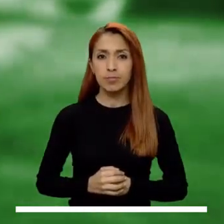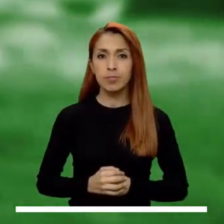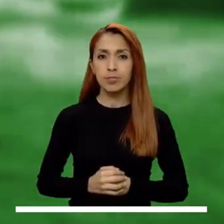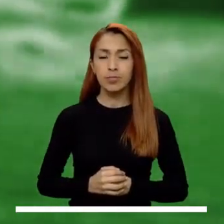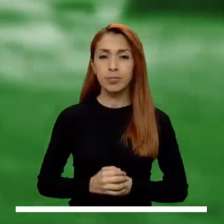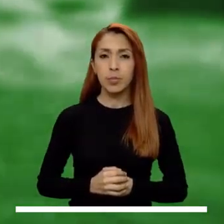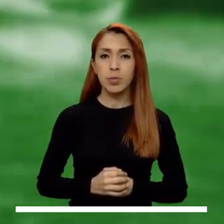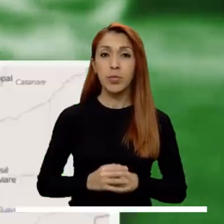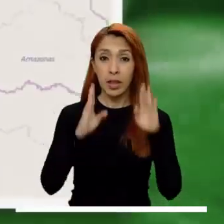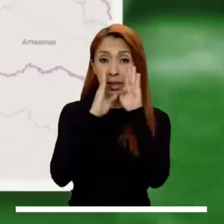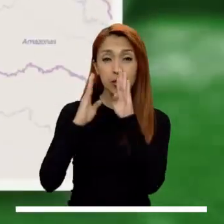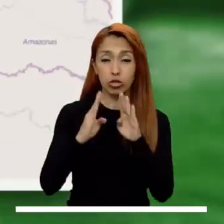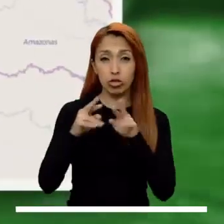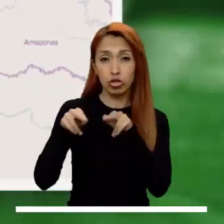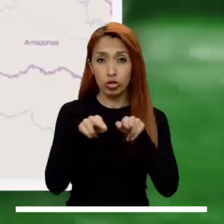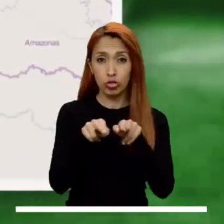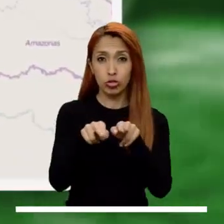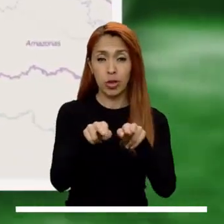activas en el país.